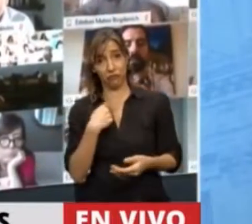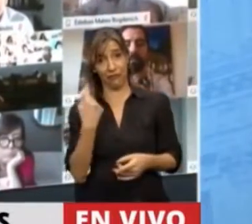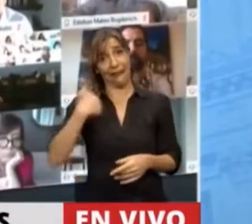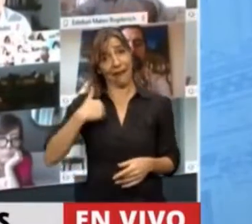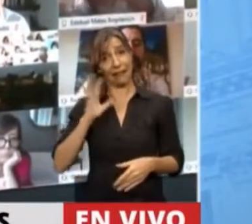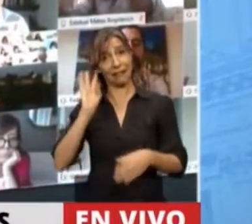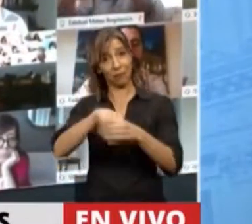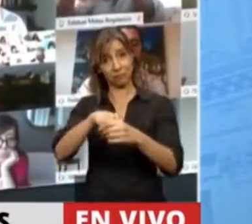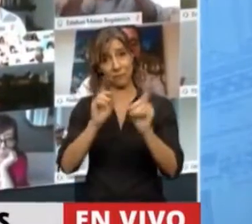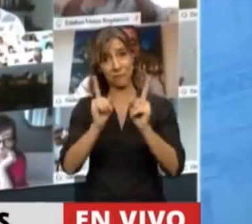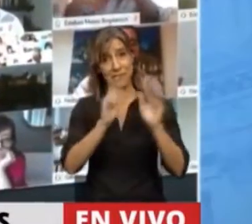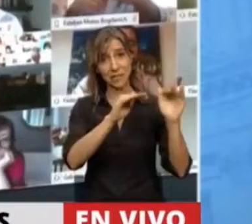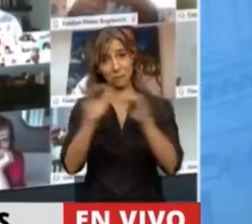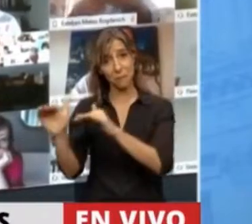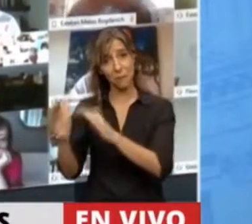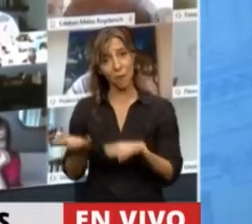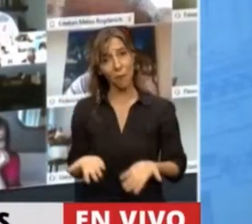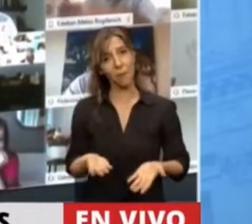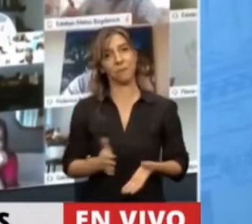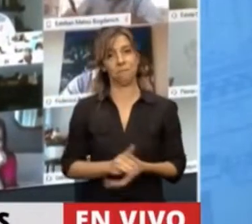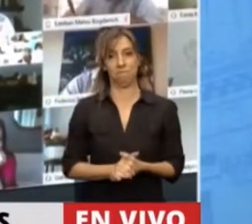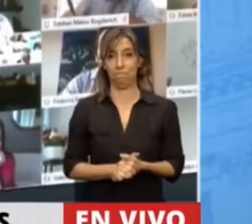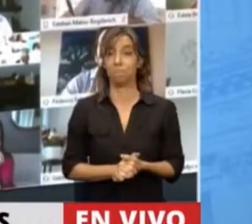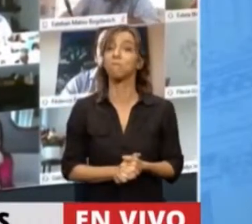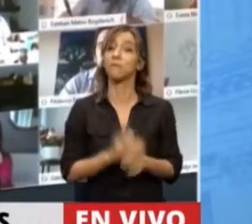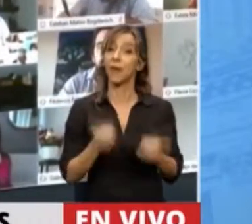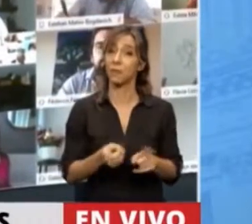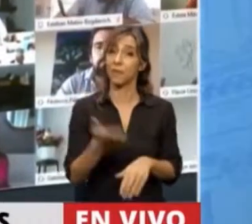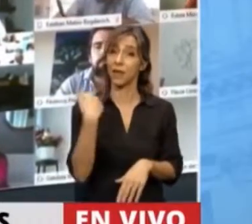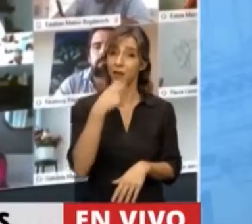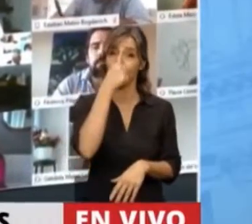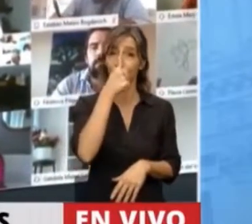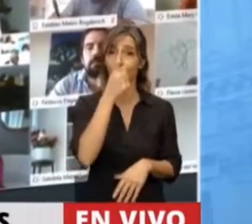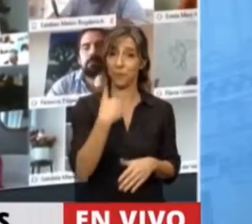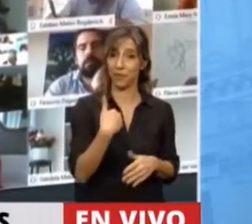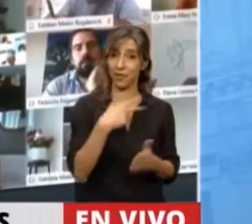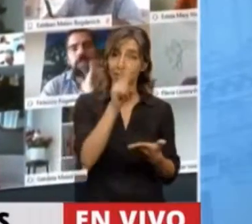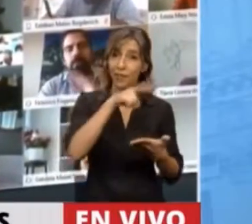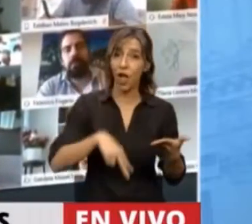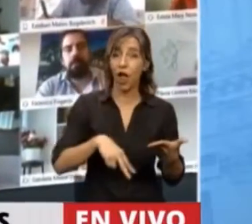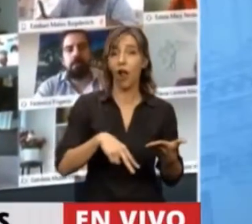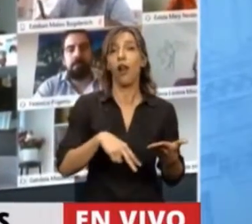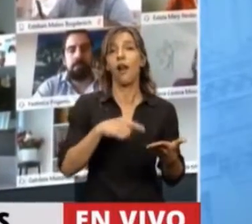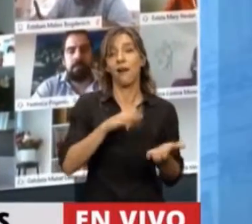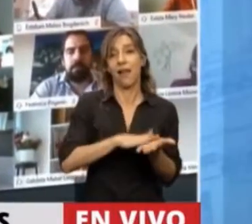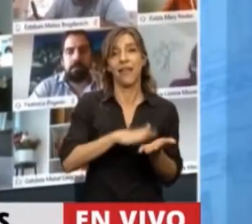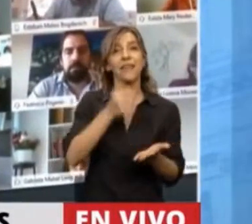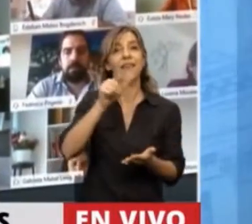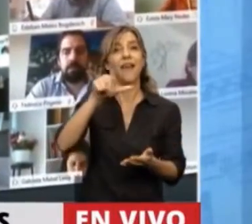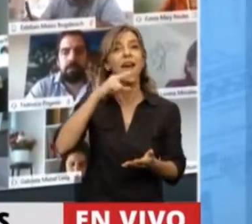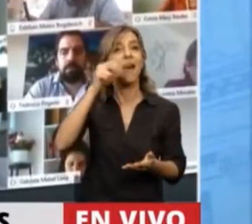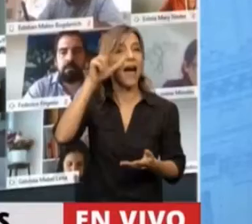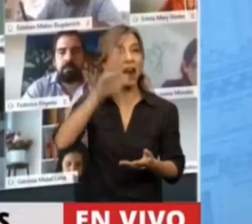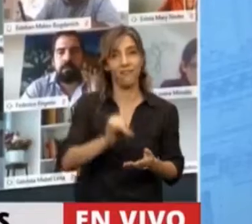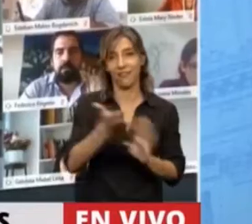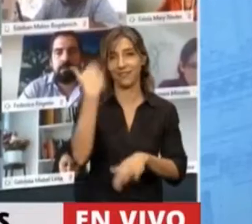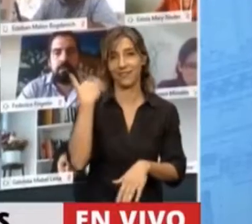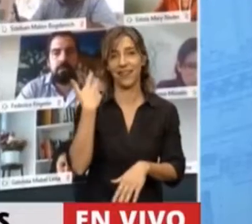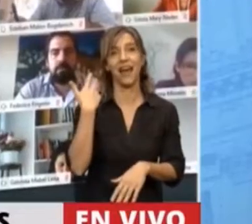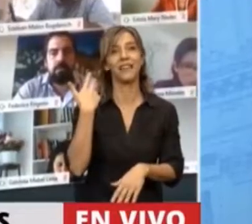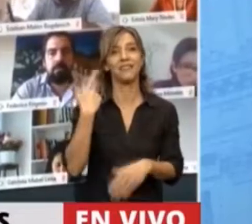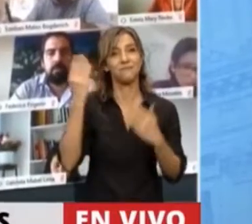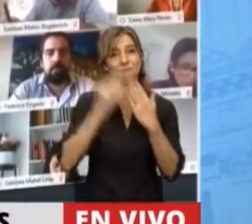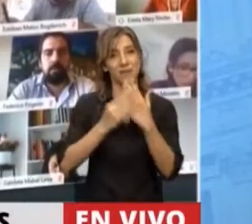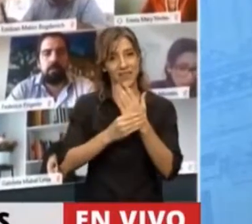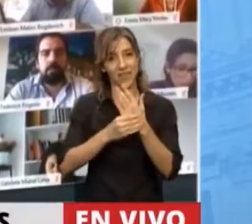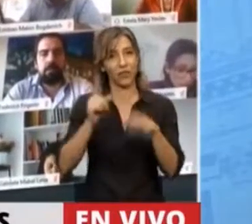último domingo en un diario leí una declaración de Álvarez Agis, alguien que estuvo como viceministro de Axel